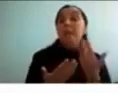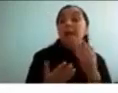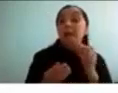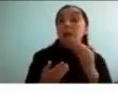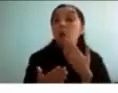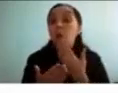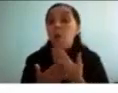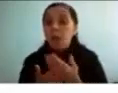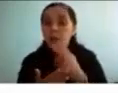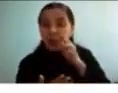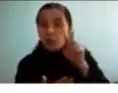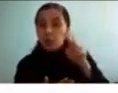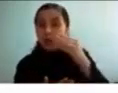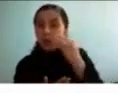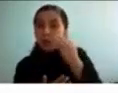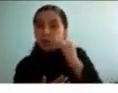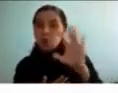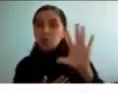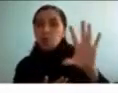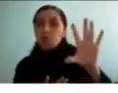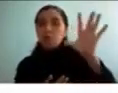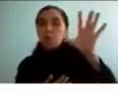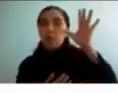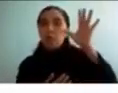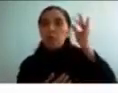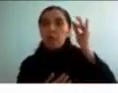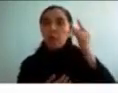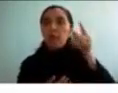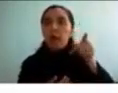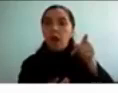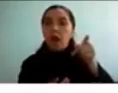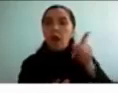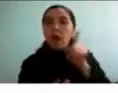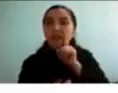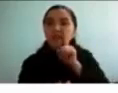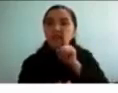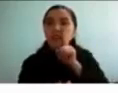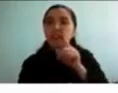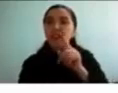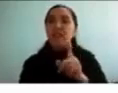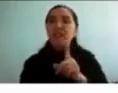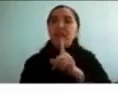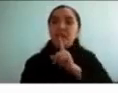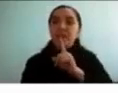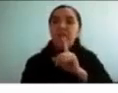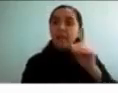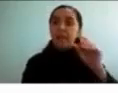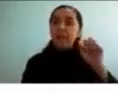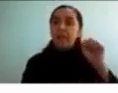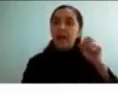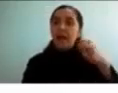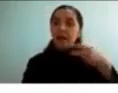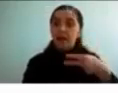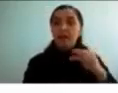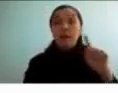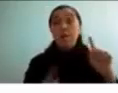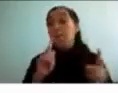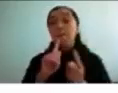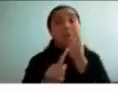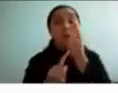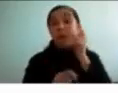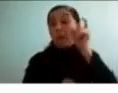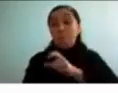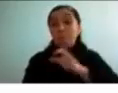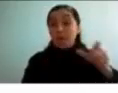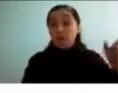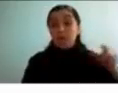debido a las conductas disruptivas en el aula y a nivel social paralógicamente la primera figura de detección debería ser el pediatra